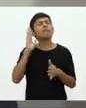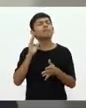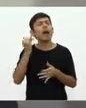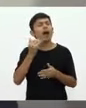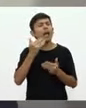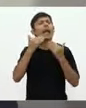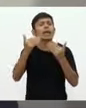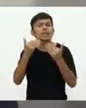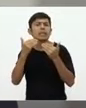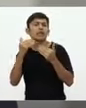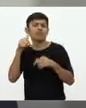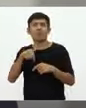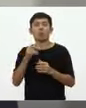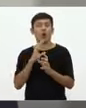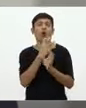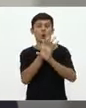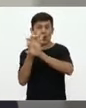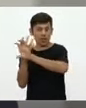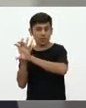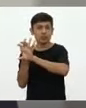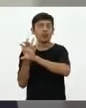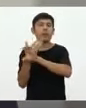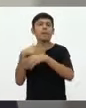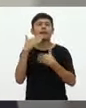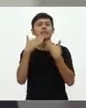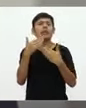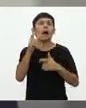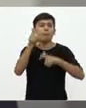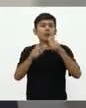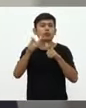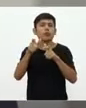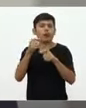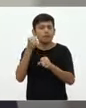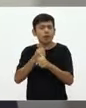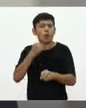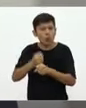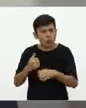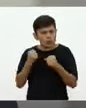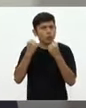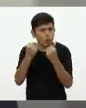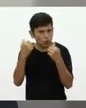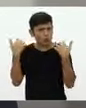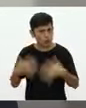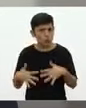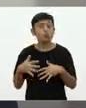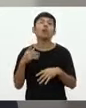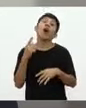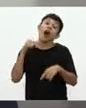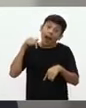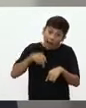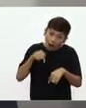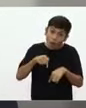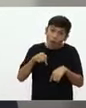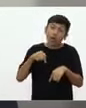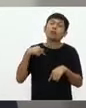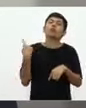en estas comunicaciones a quienes están haciendo un esfuerzo importante, quizás hoy tengamos que hacer uno